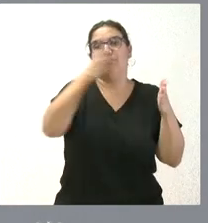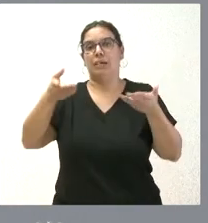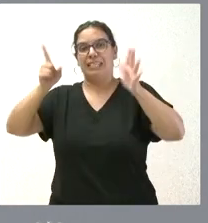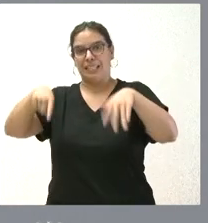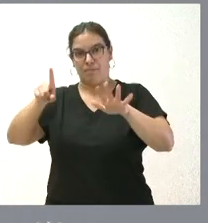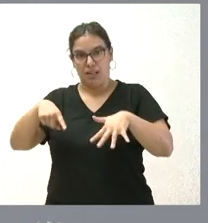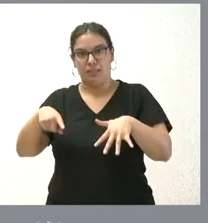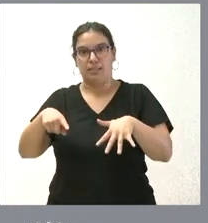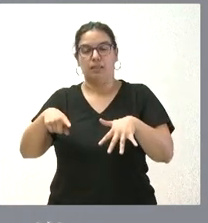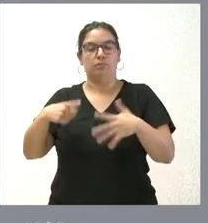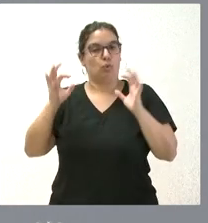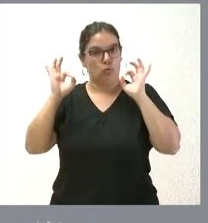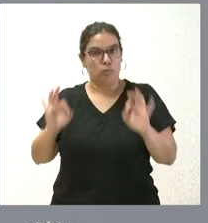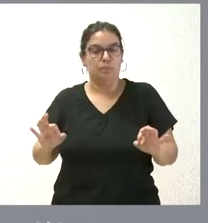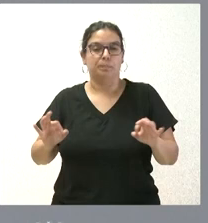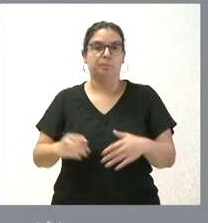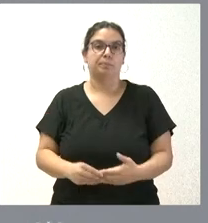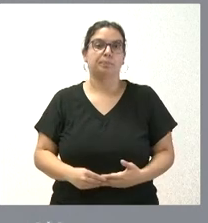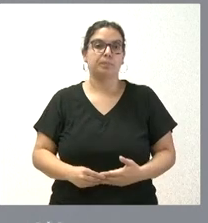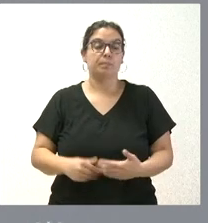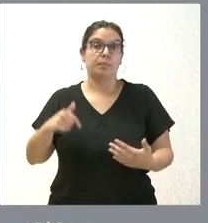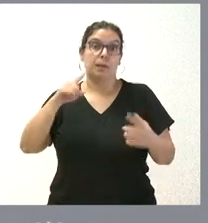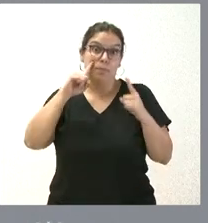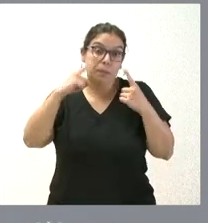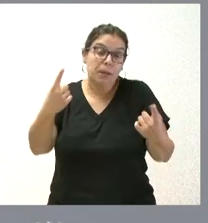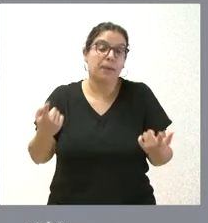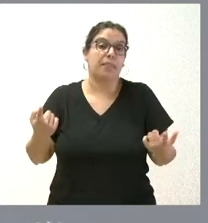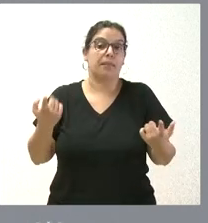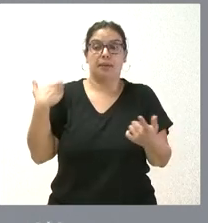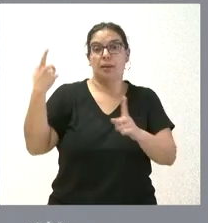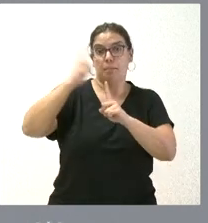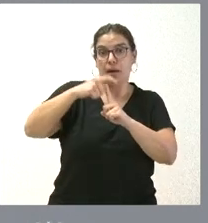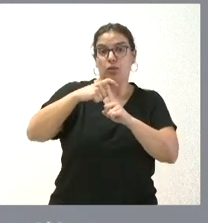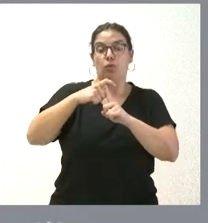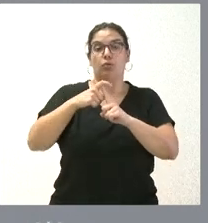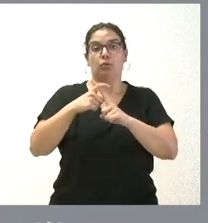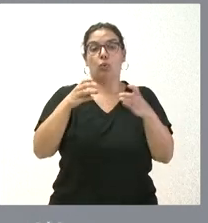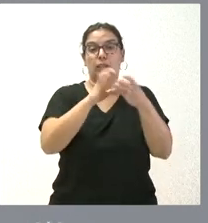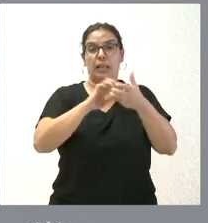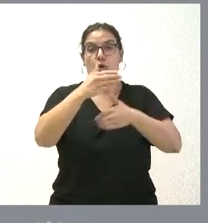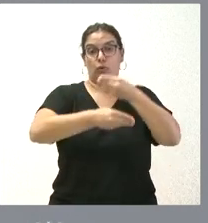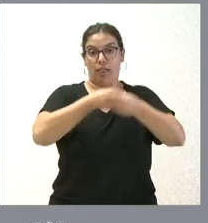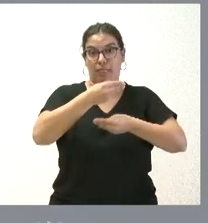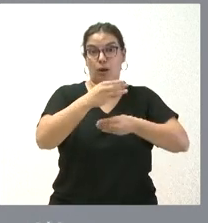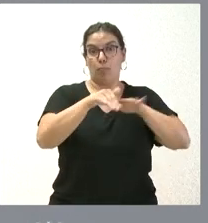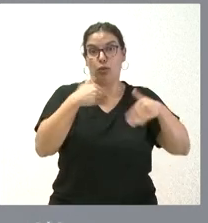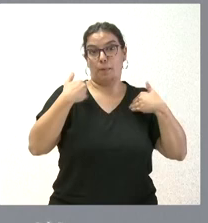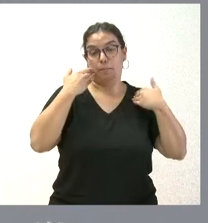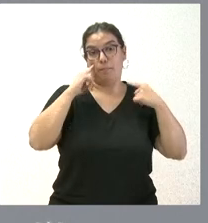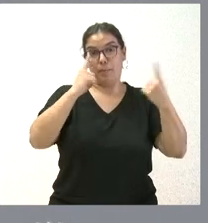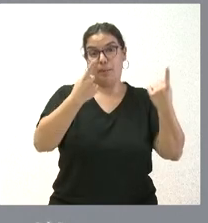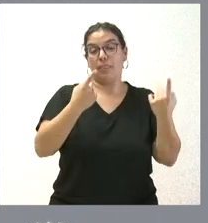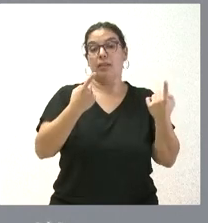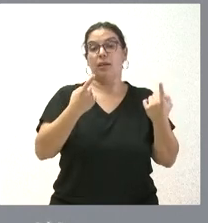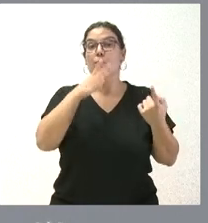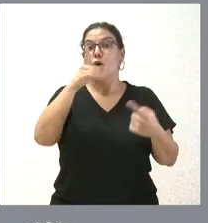pasadas las anteriores. Es la primera vez que en aquel momento, en mayo, la Junta suscribió esta convocatoria tras acordar el 23